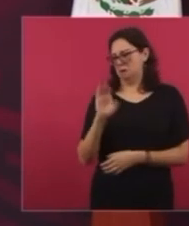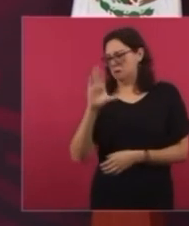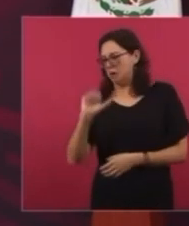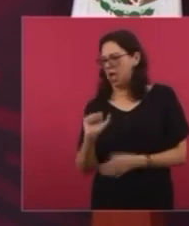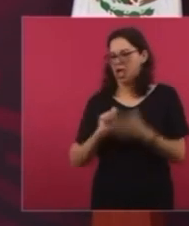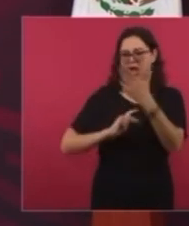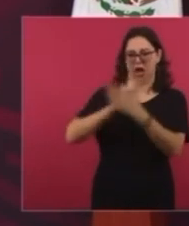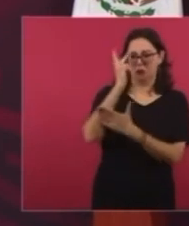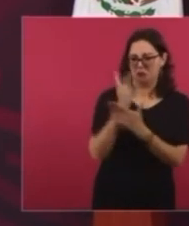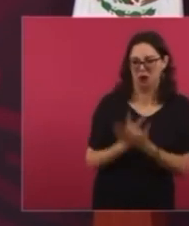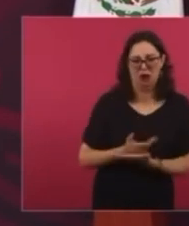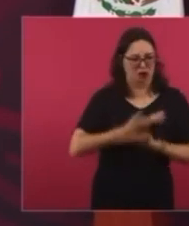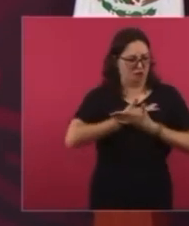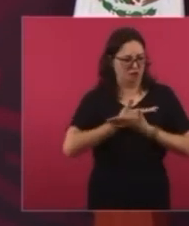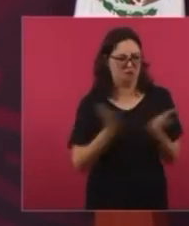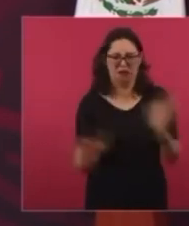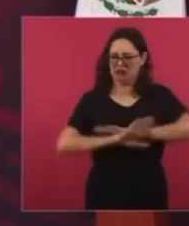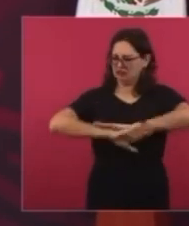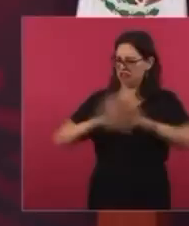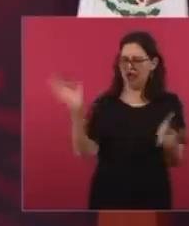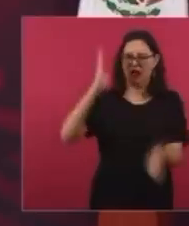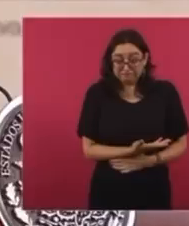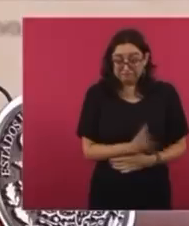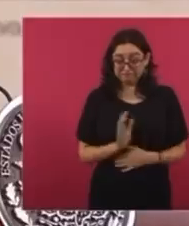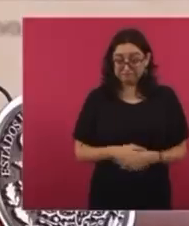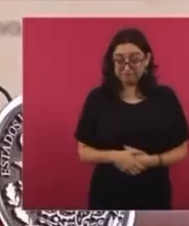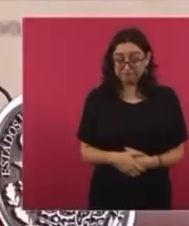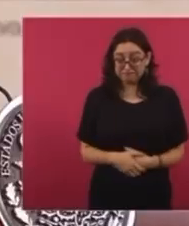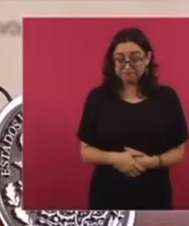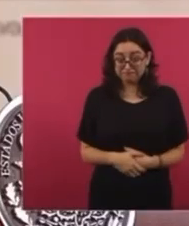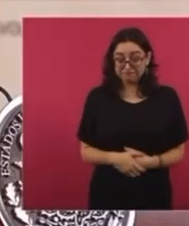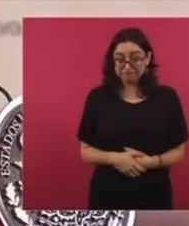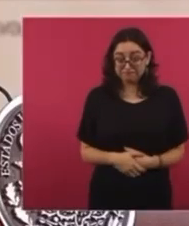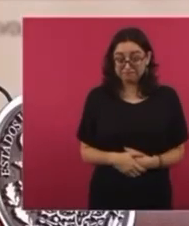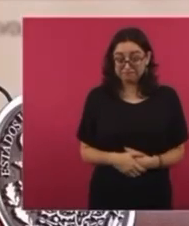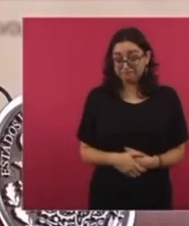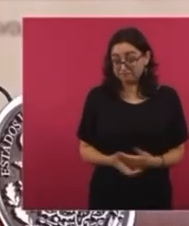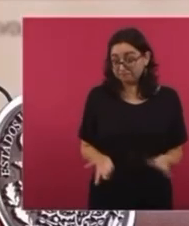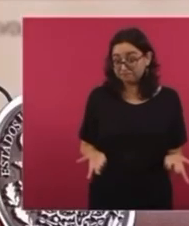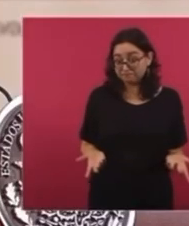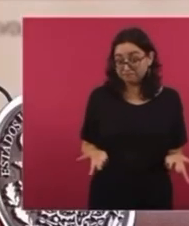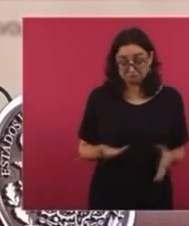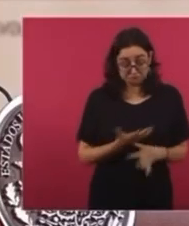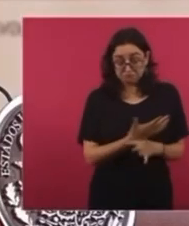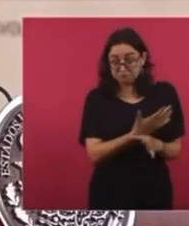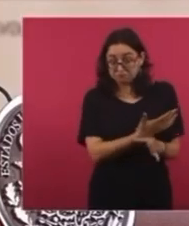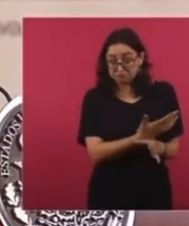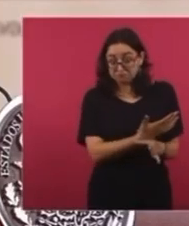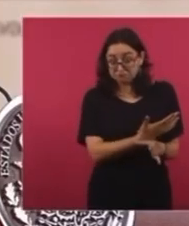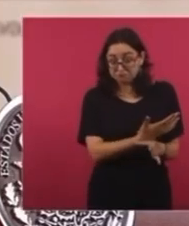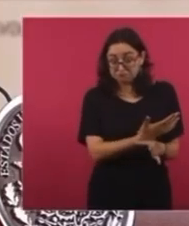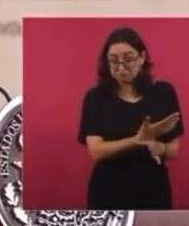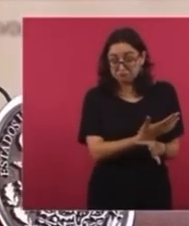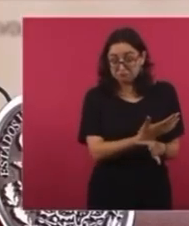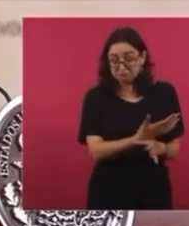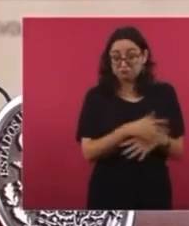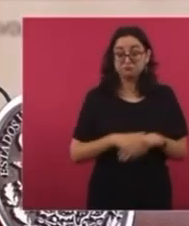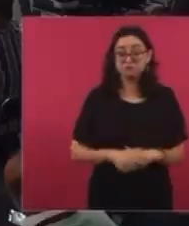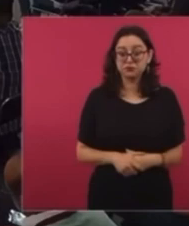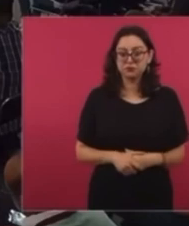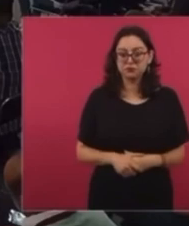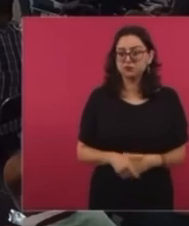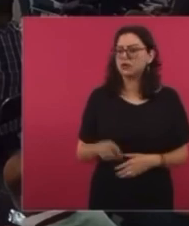trabajar cabrones, como dice Xochitl. A ver si un adulto mayor